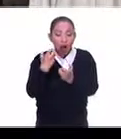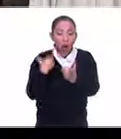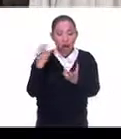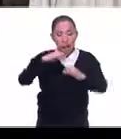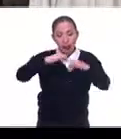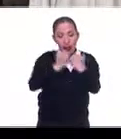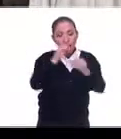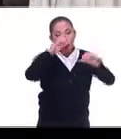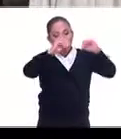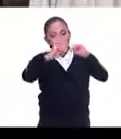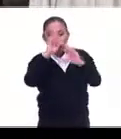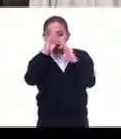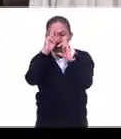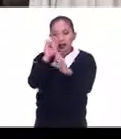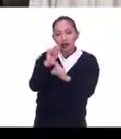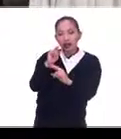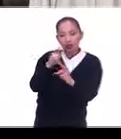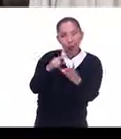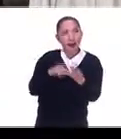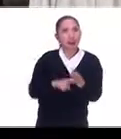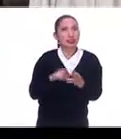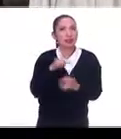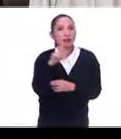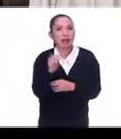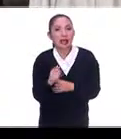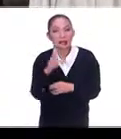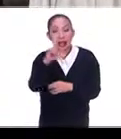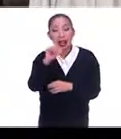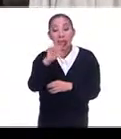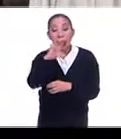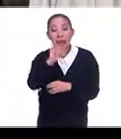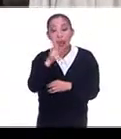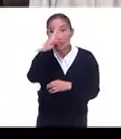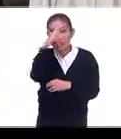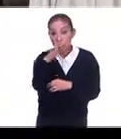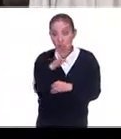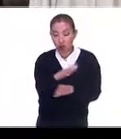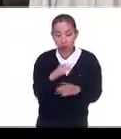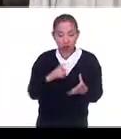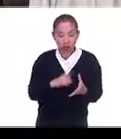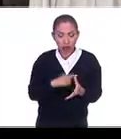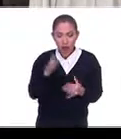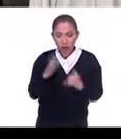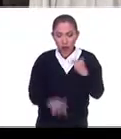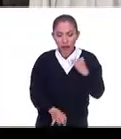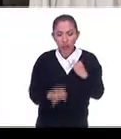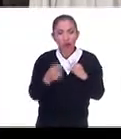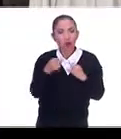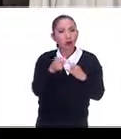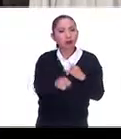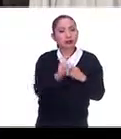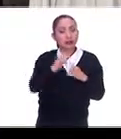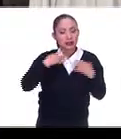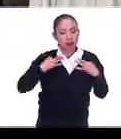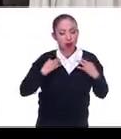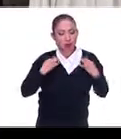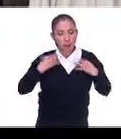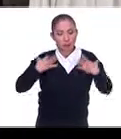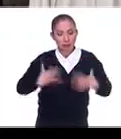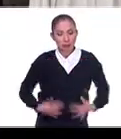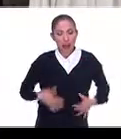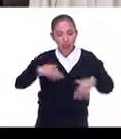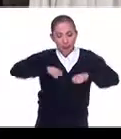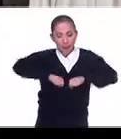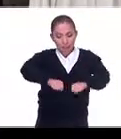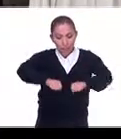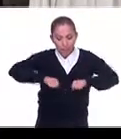cerámica ritual, luego laca, la laca mexicana y finalizaríamos con textiles, textil de telar